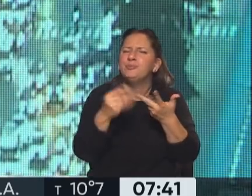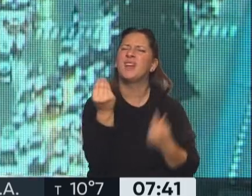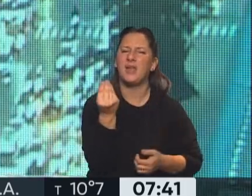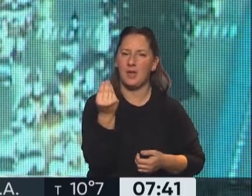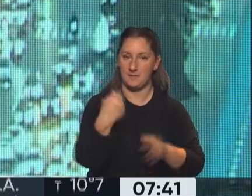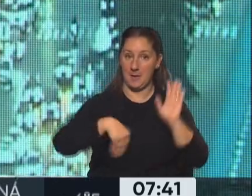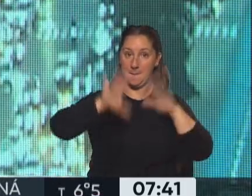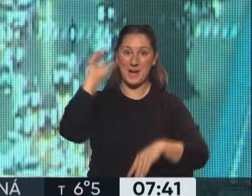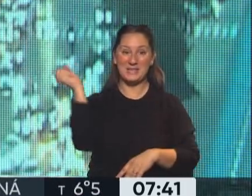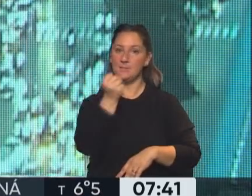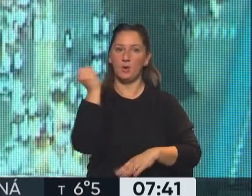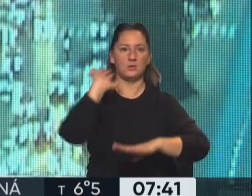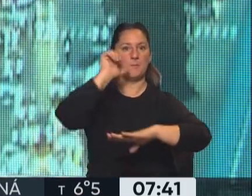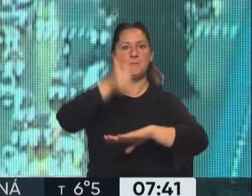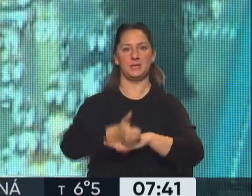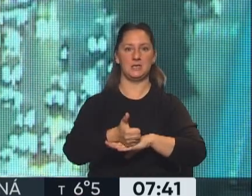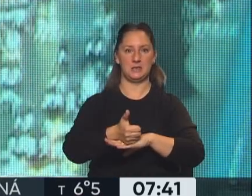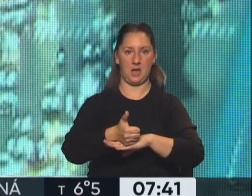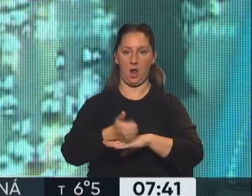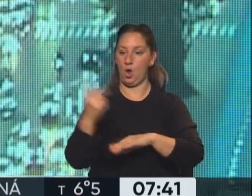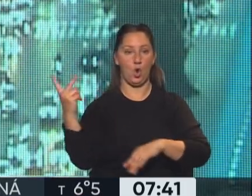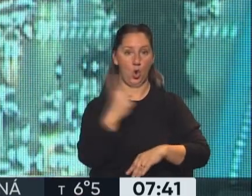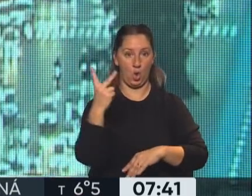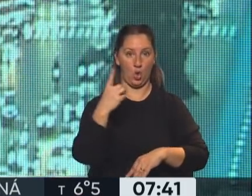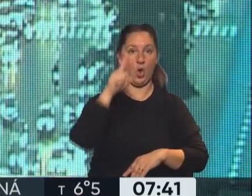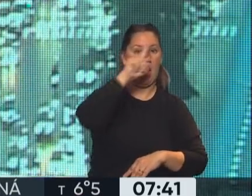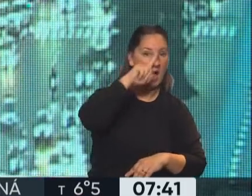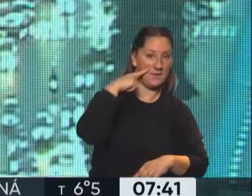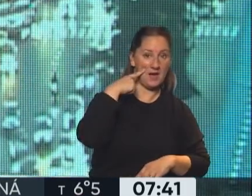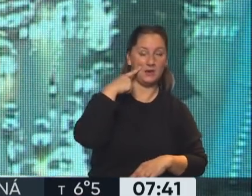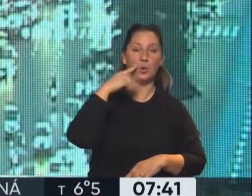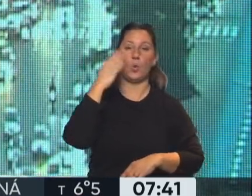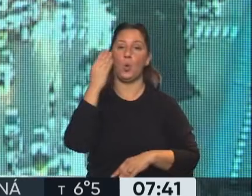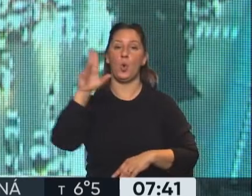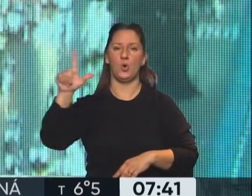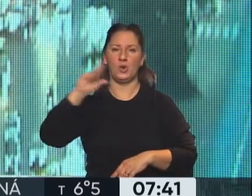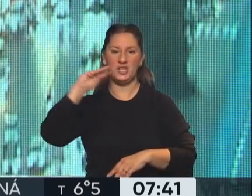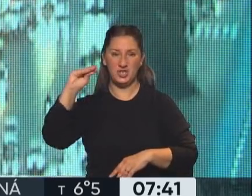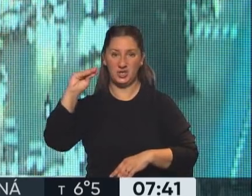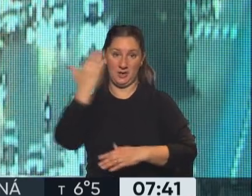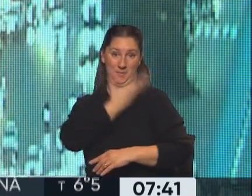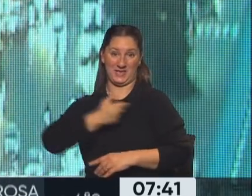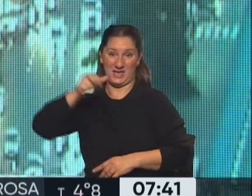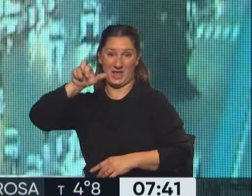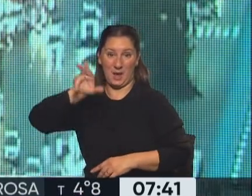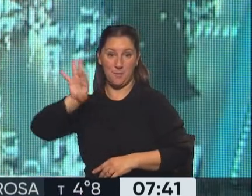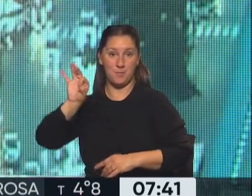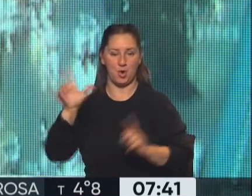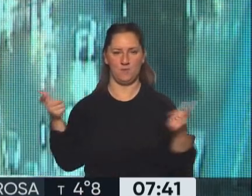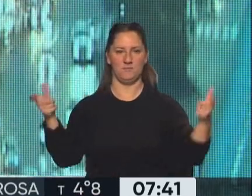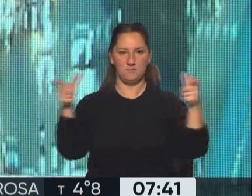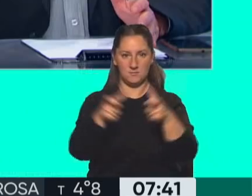más importante es que es presencial. Que los dos, tanto el presidente Alberto Fernández, cuanto la presidenta del PRO, Patricia Bullrich,